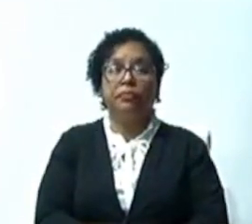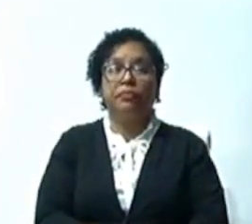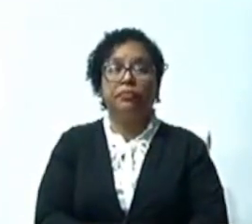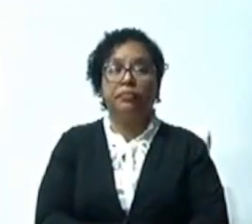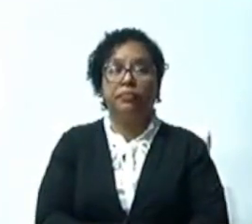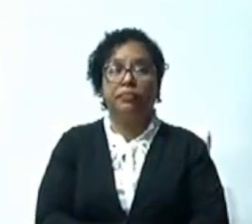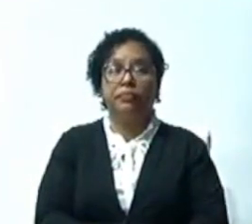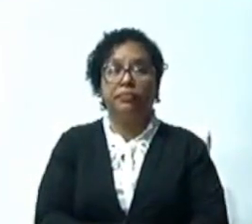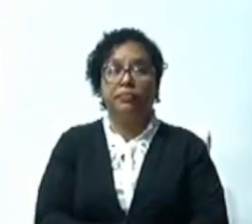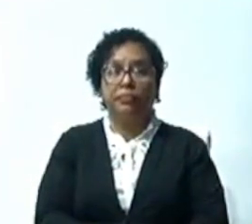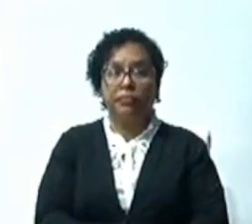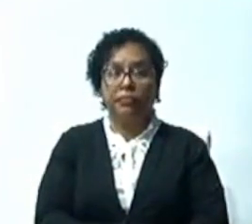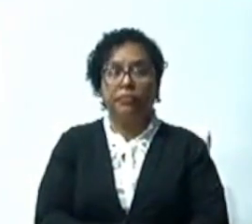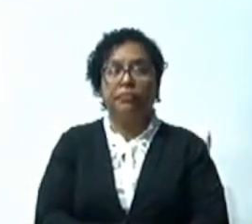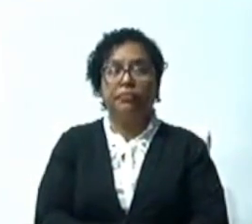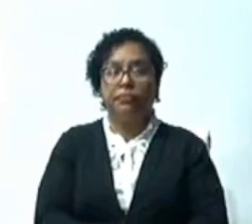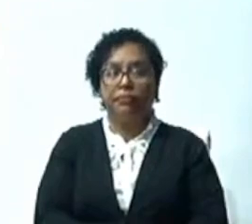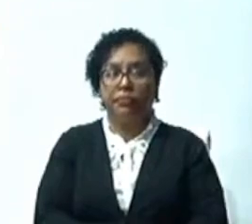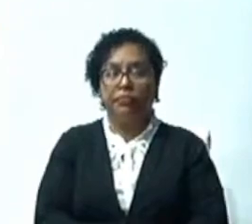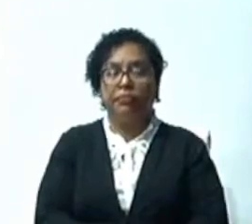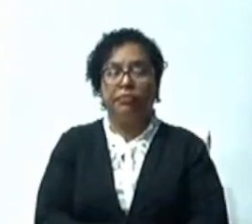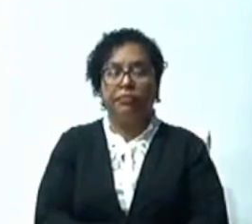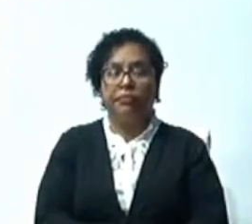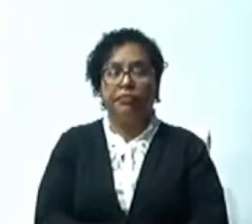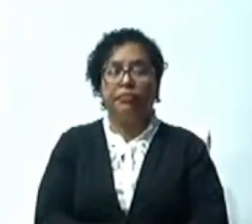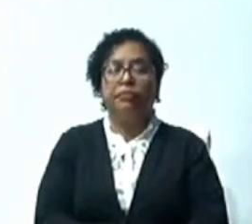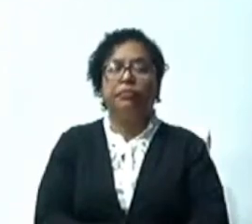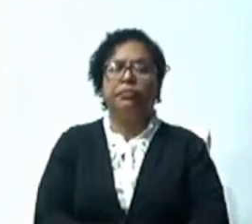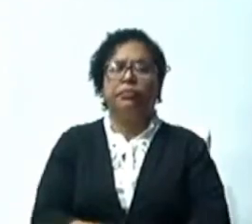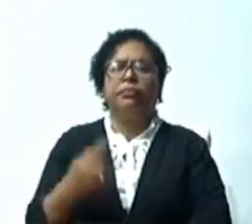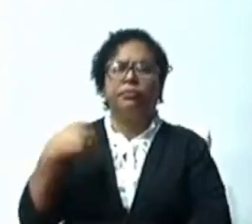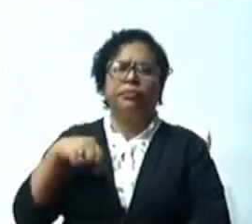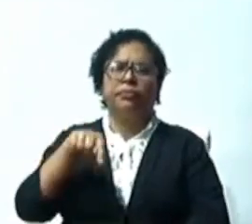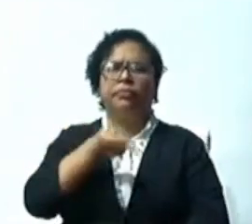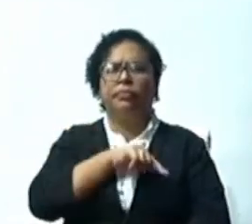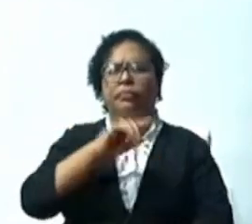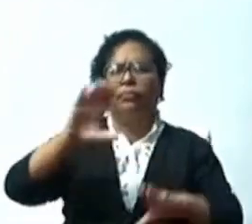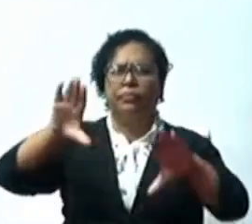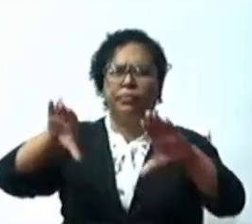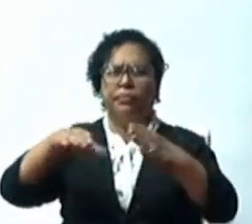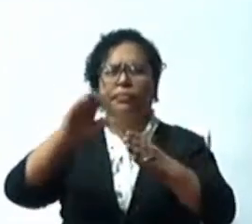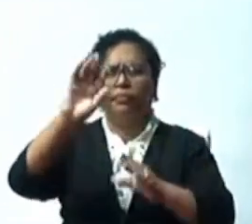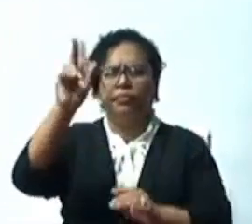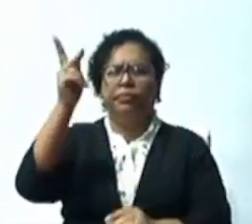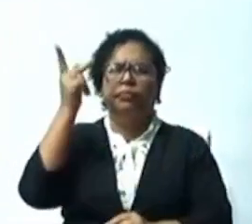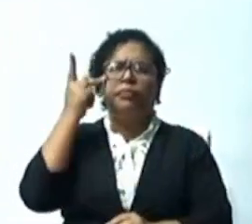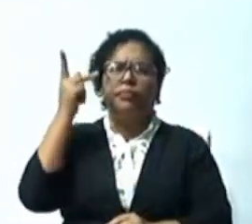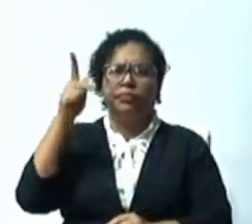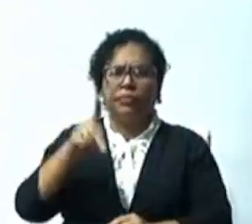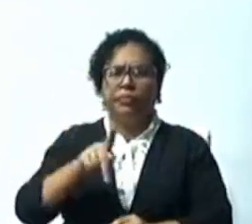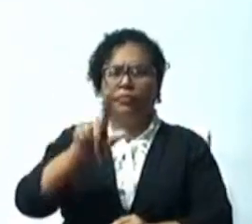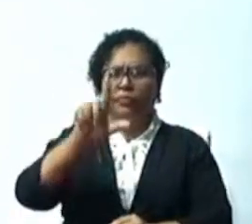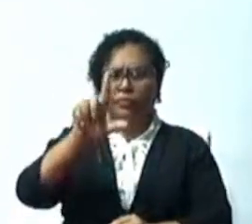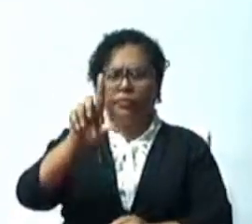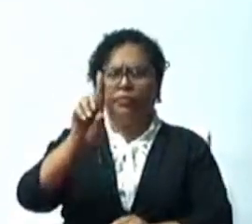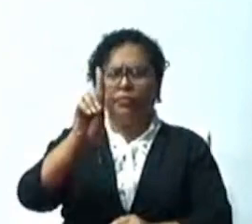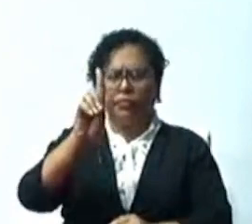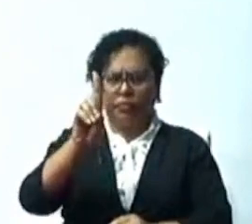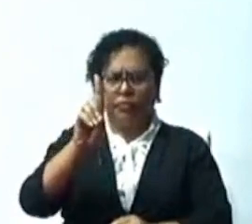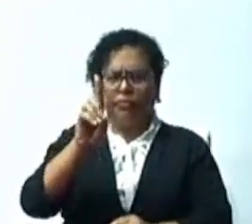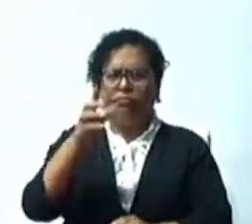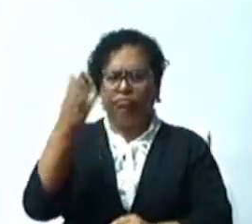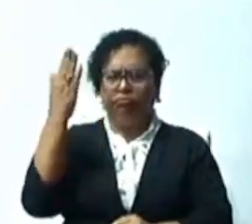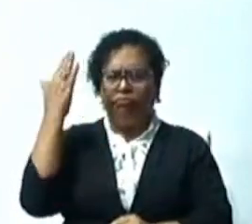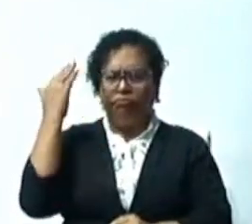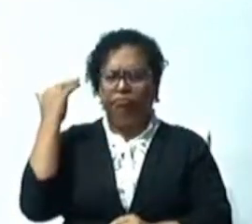estando ya el proyecto en esta Cámara, solicitó en días pasados